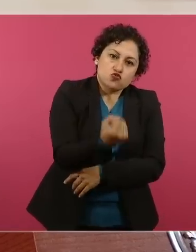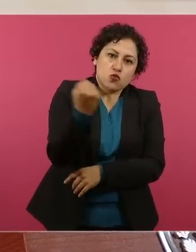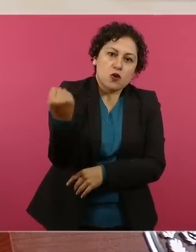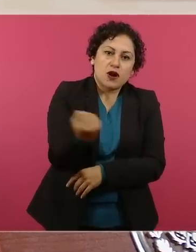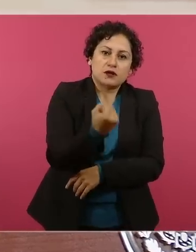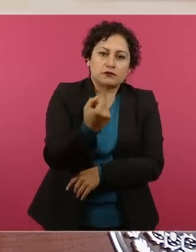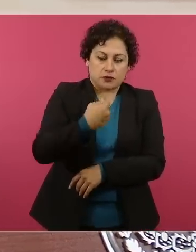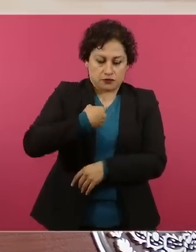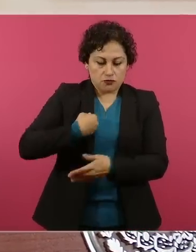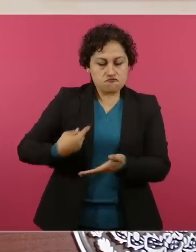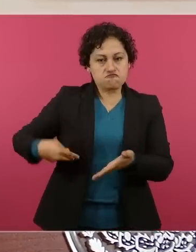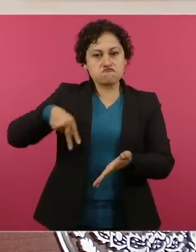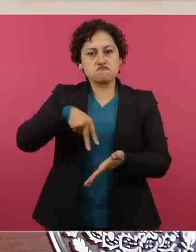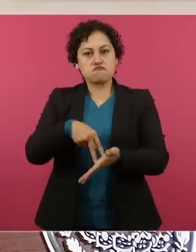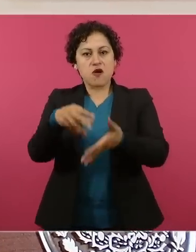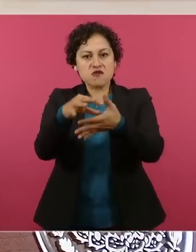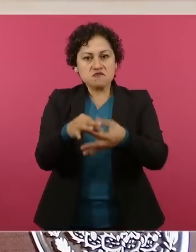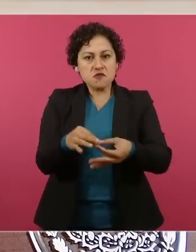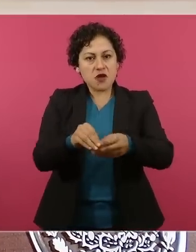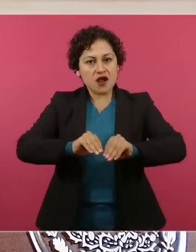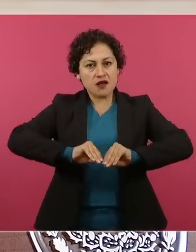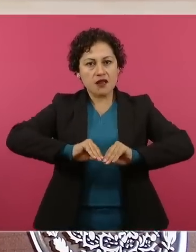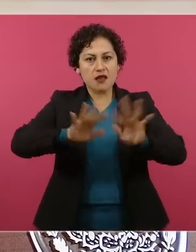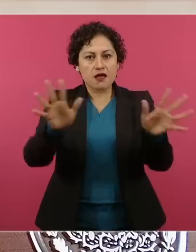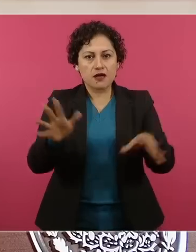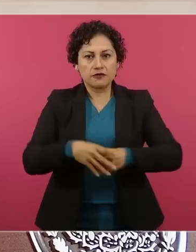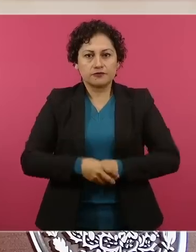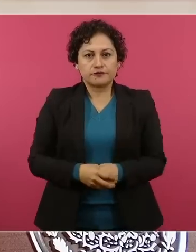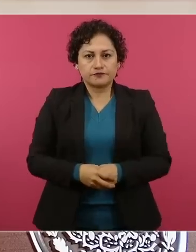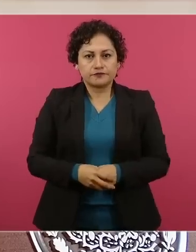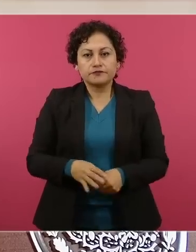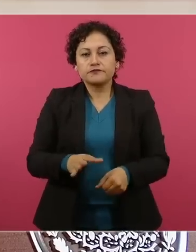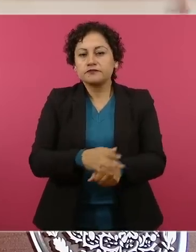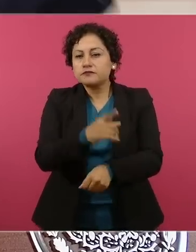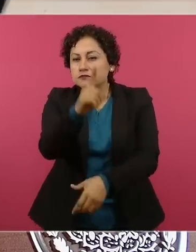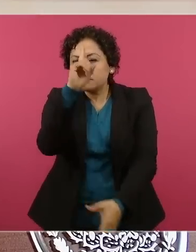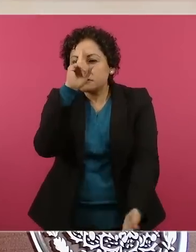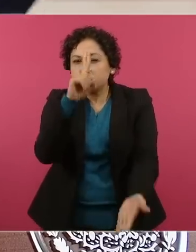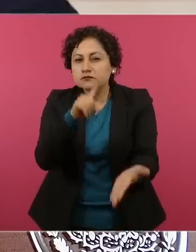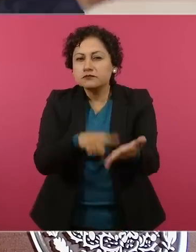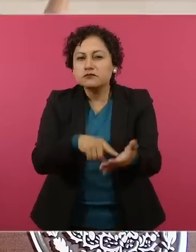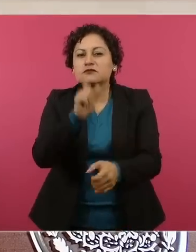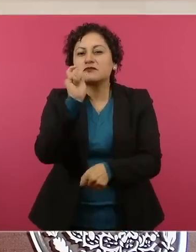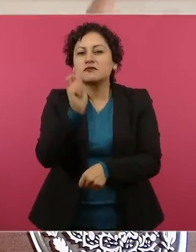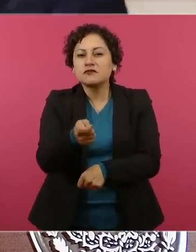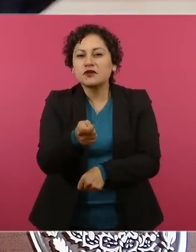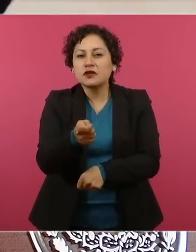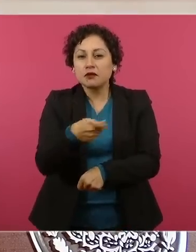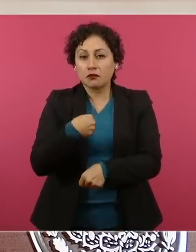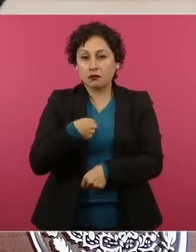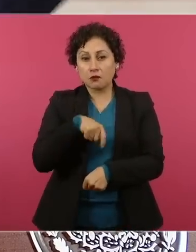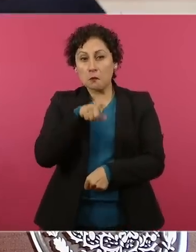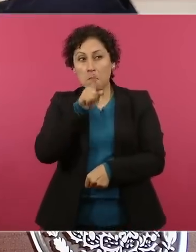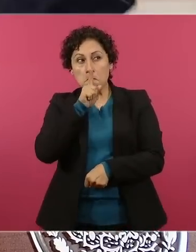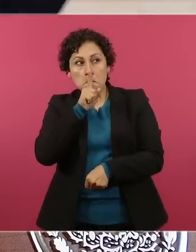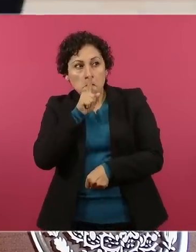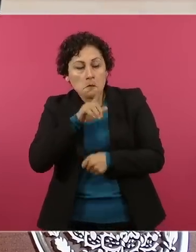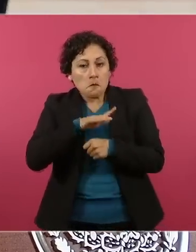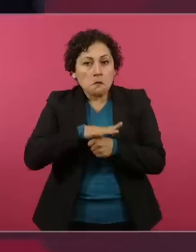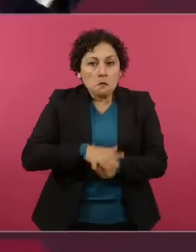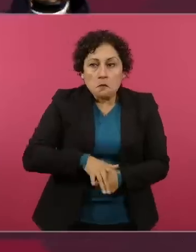aclarar porque si no imagínense con toda la lanzada en televisión en radio